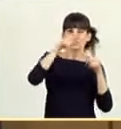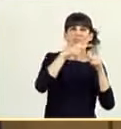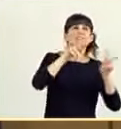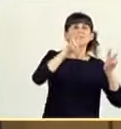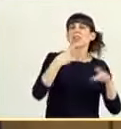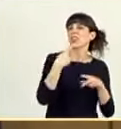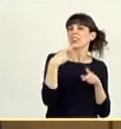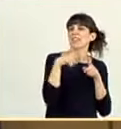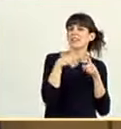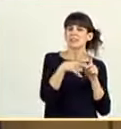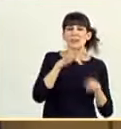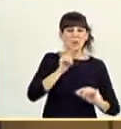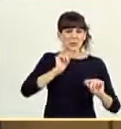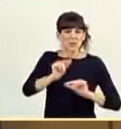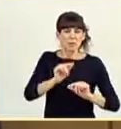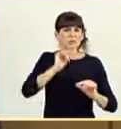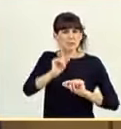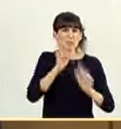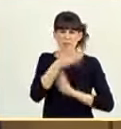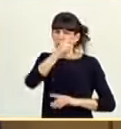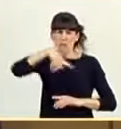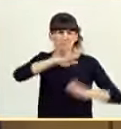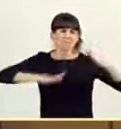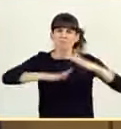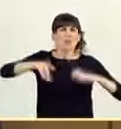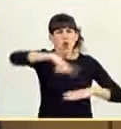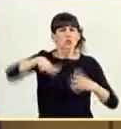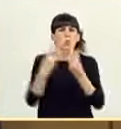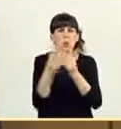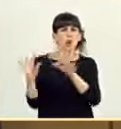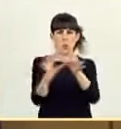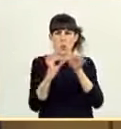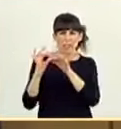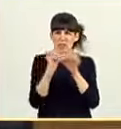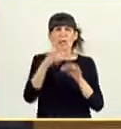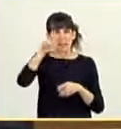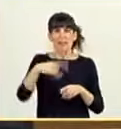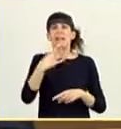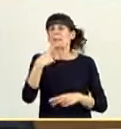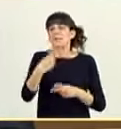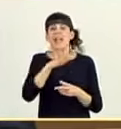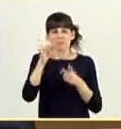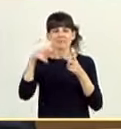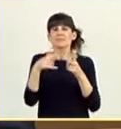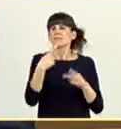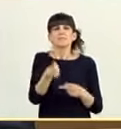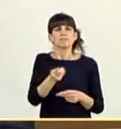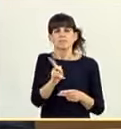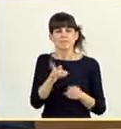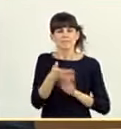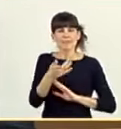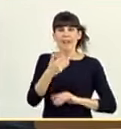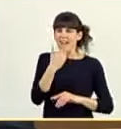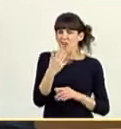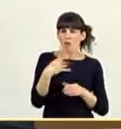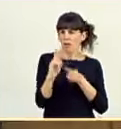empezaron diciendo que este virus lo íbamos a parar todos juntos, unidos, y además también dijeron que no iban a dejar